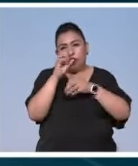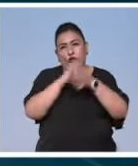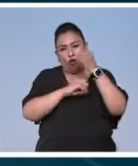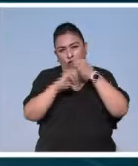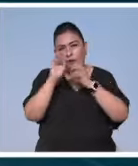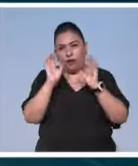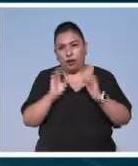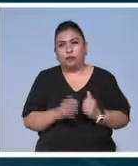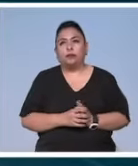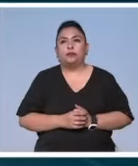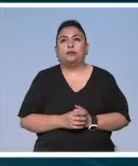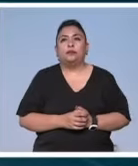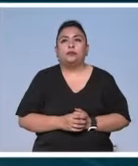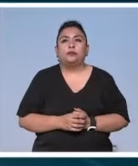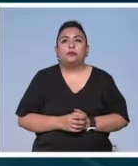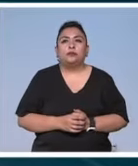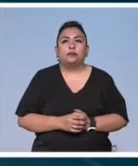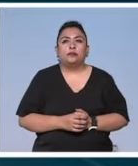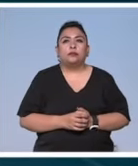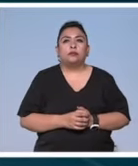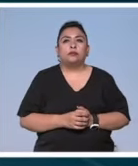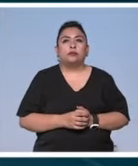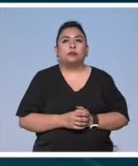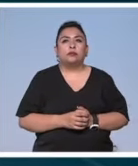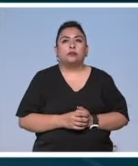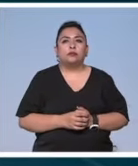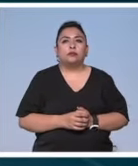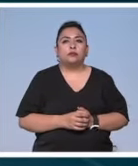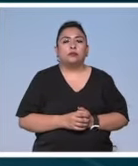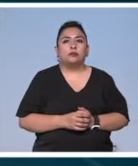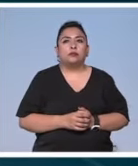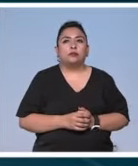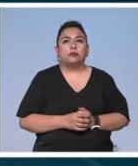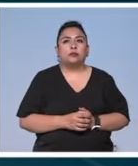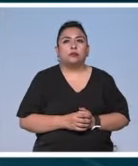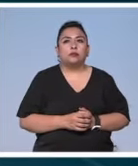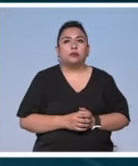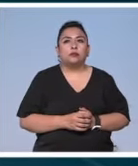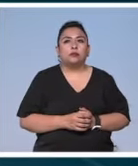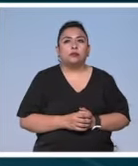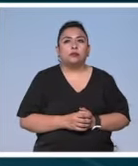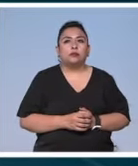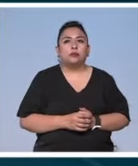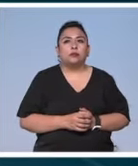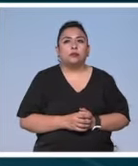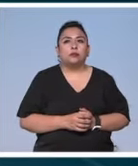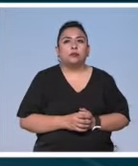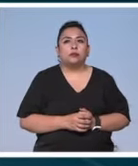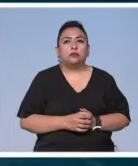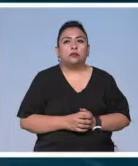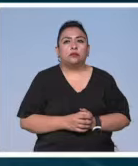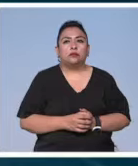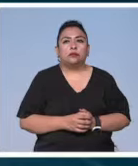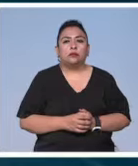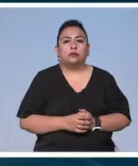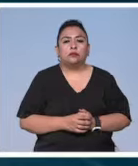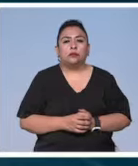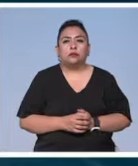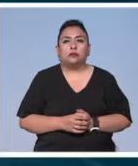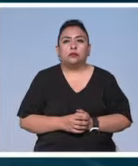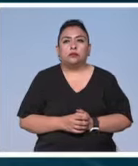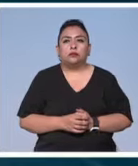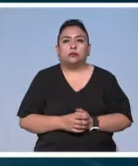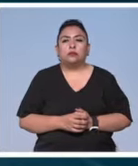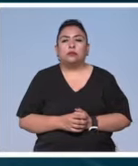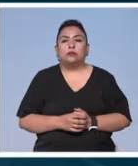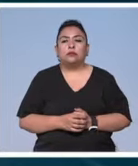montaje. Pero a Bruna le encantaba acostarse escarbar y enterrar sus barras favoritas